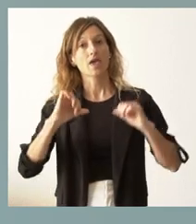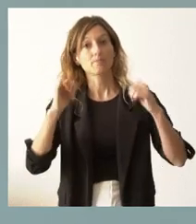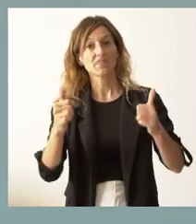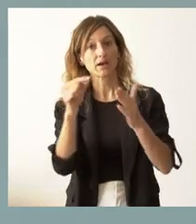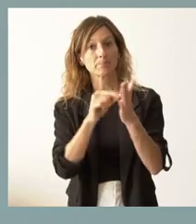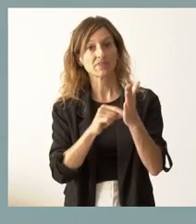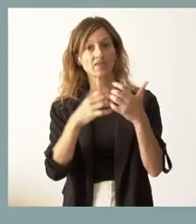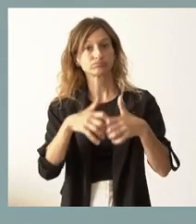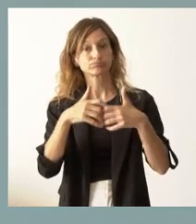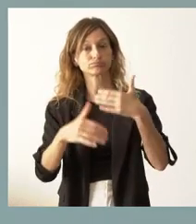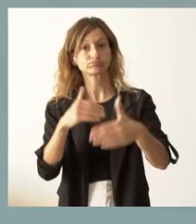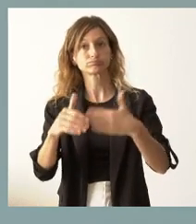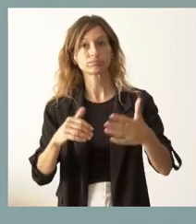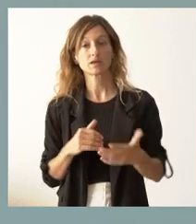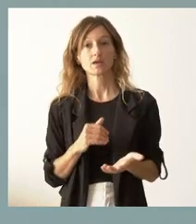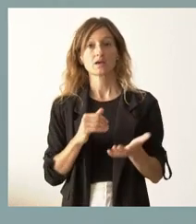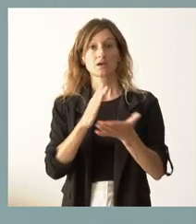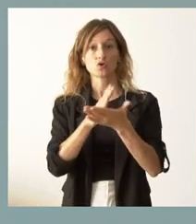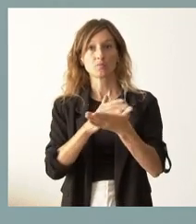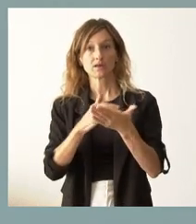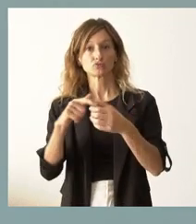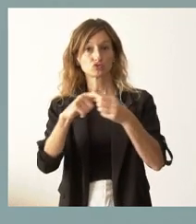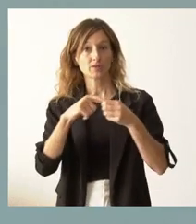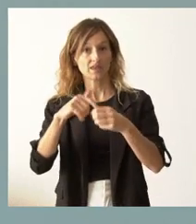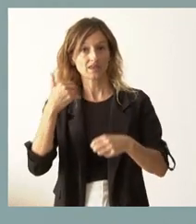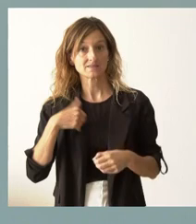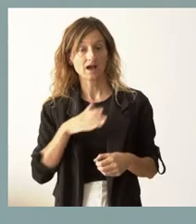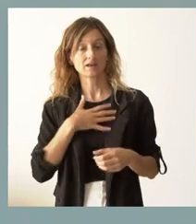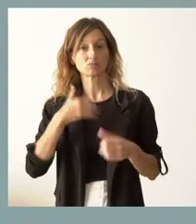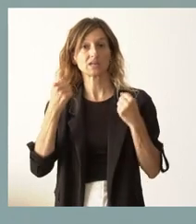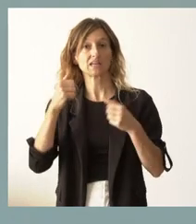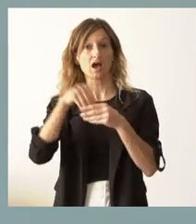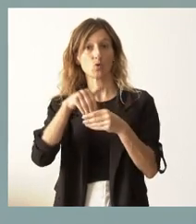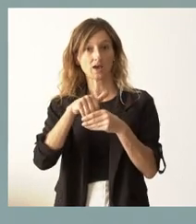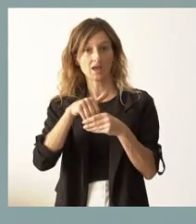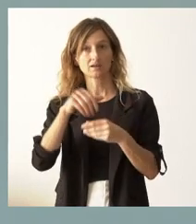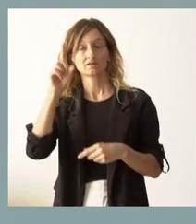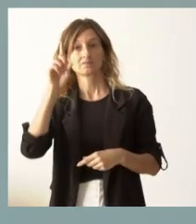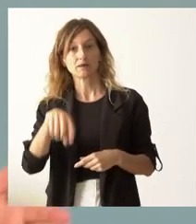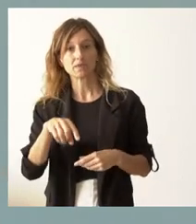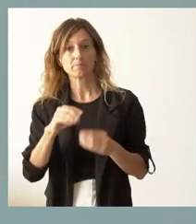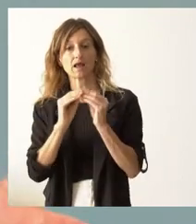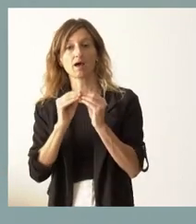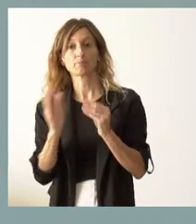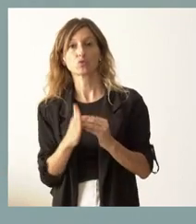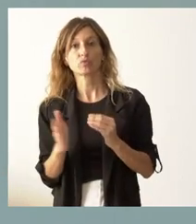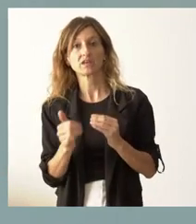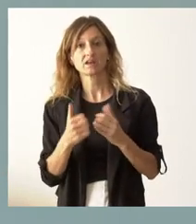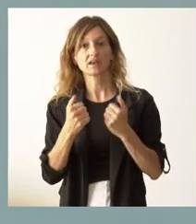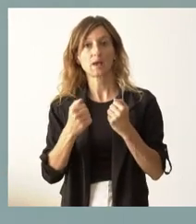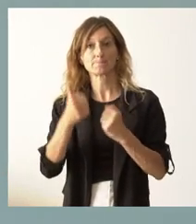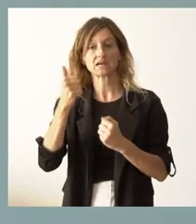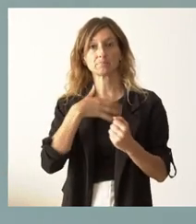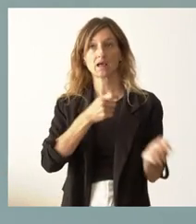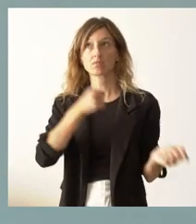medida y lo pusimos en marcha en una comunidad que ya de por sí es solidaria, para ahorrar energía, pero también para producir más energía que pudiéramos